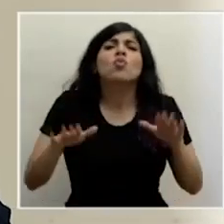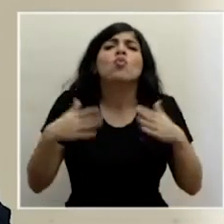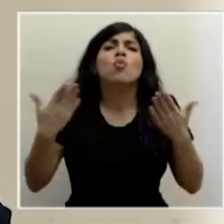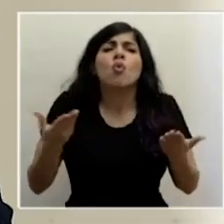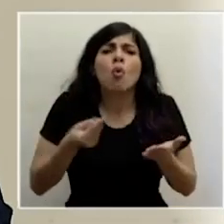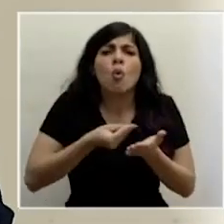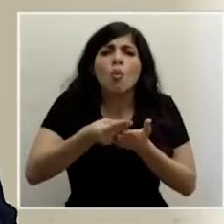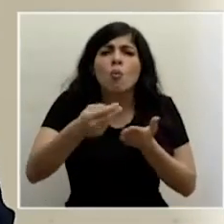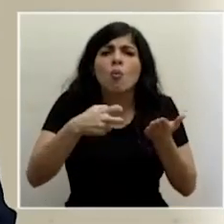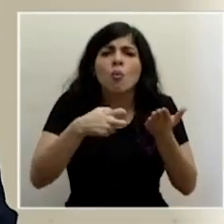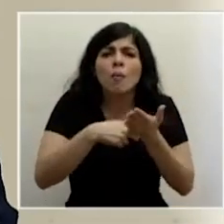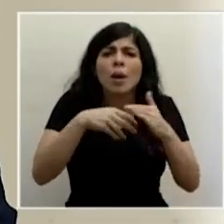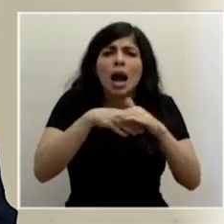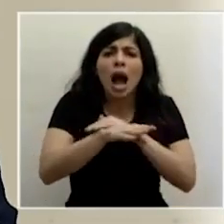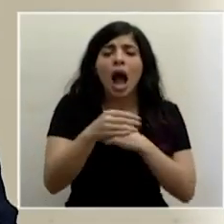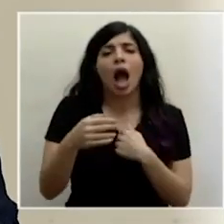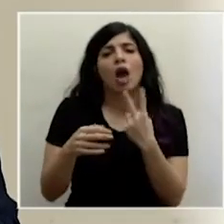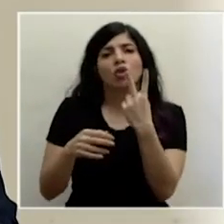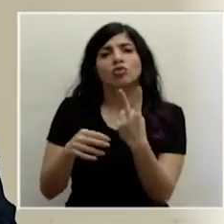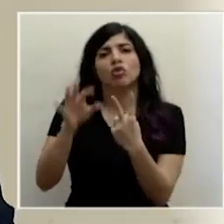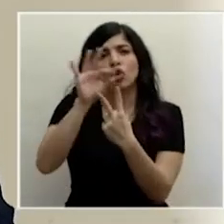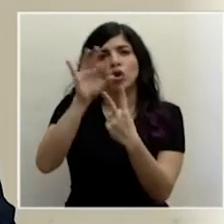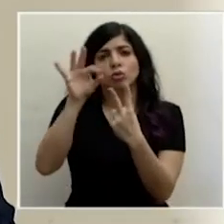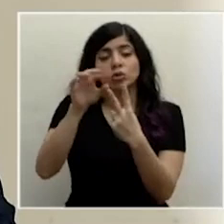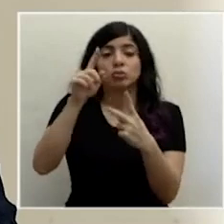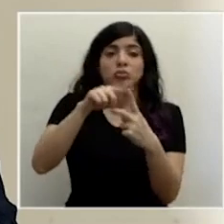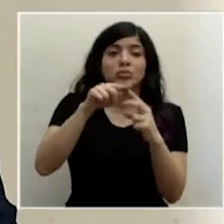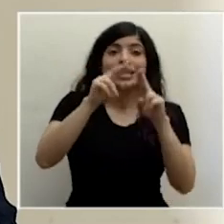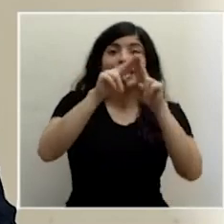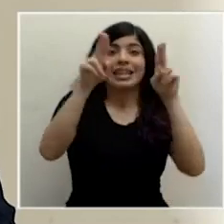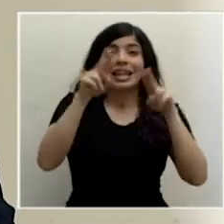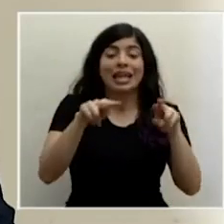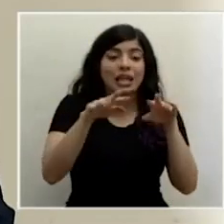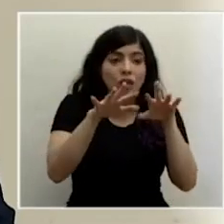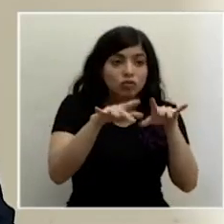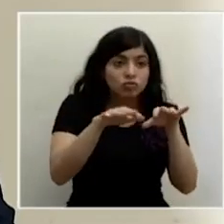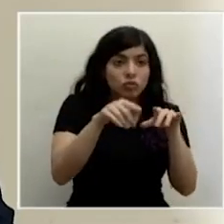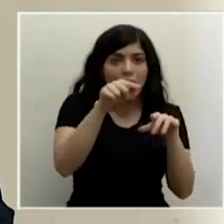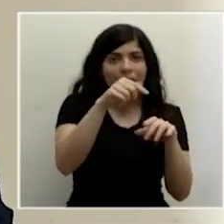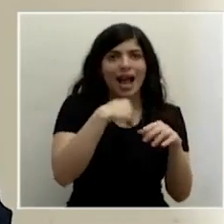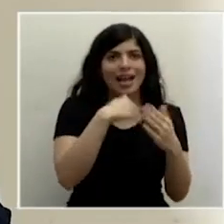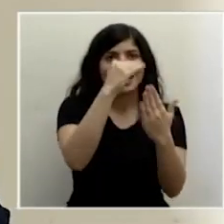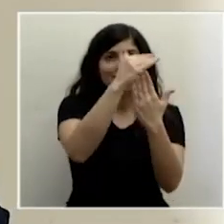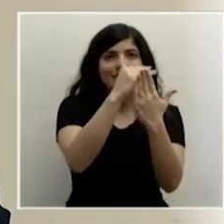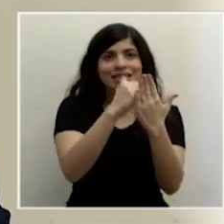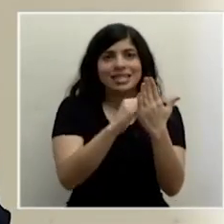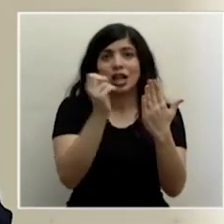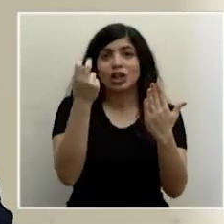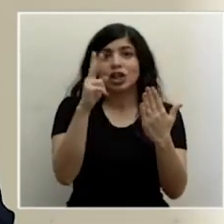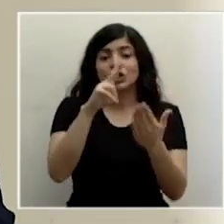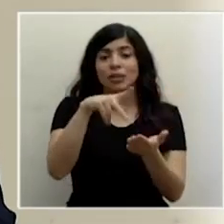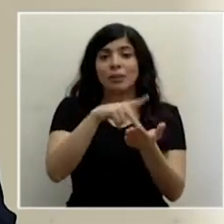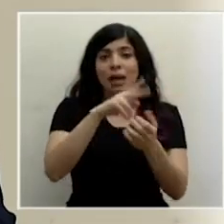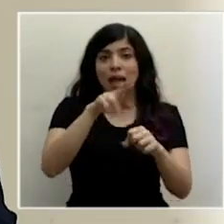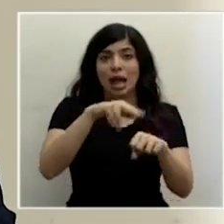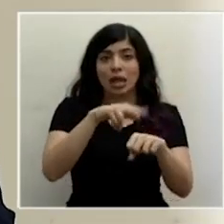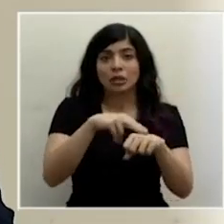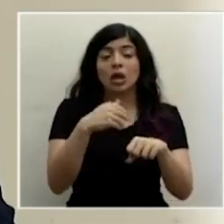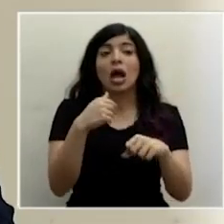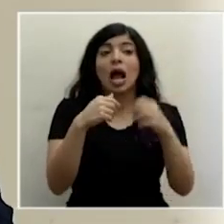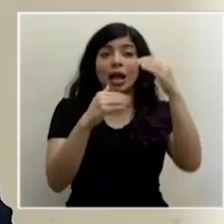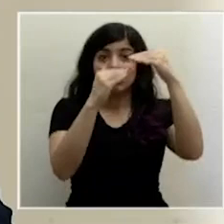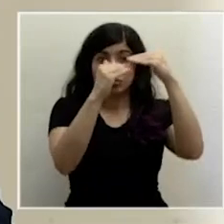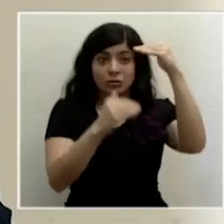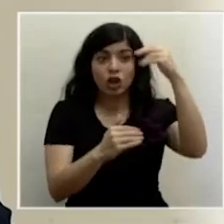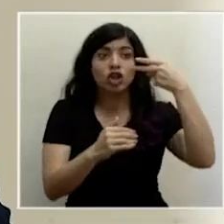las entradas, tenemos dos sistemas, uno en línea, en donde tenemos en esta lista de 12 parques nacionales, dos parques nacionales donde se pueden